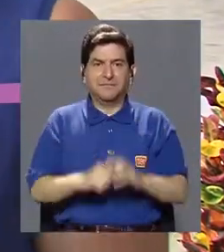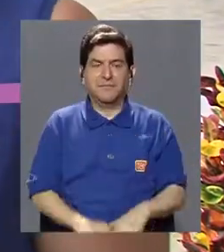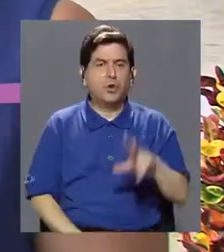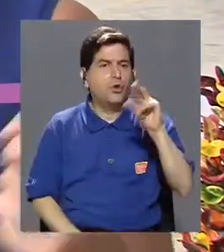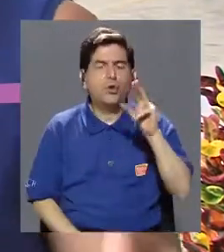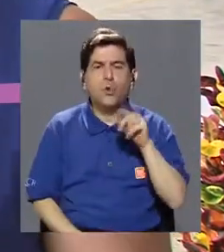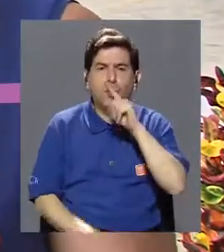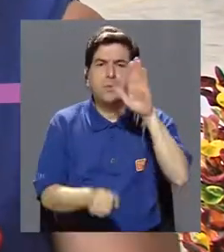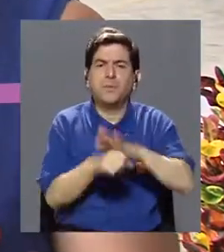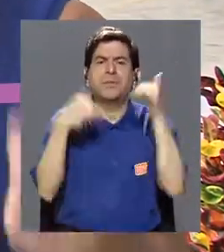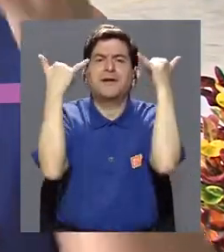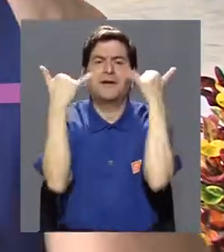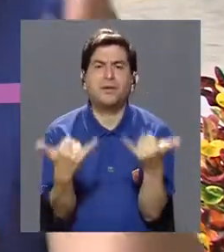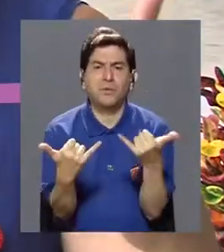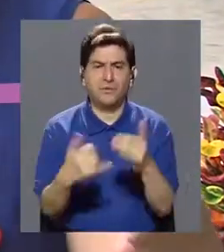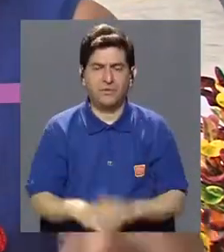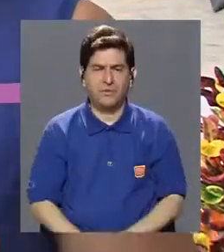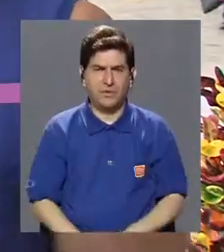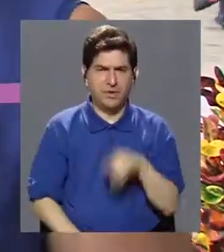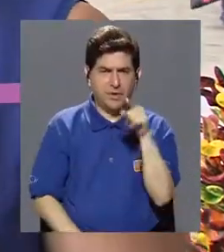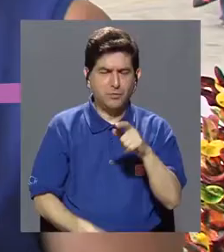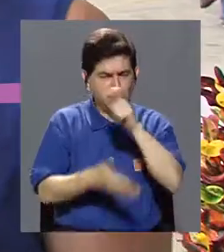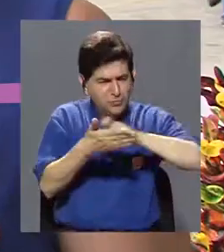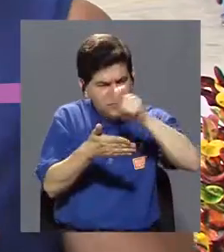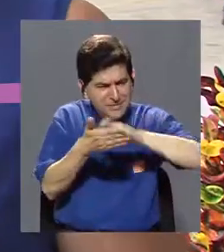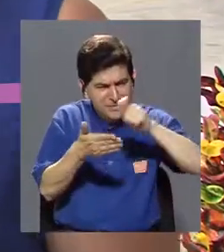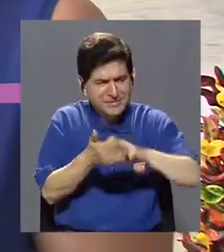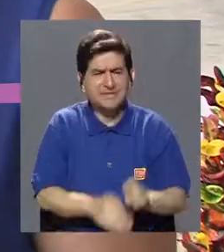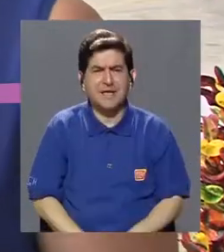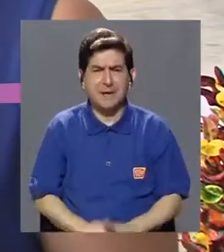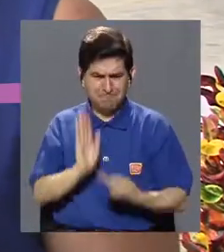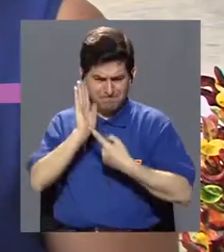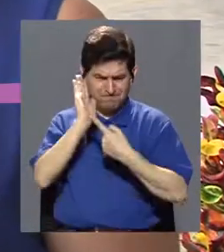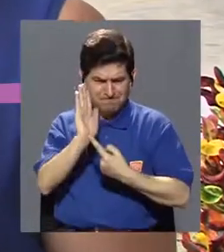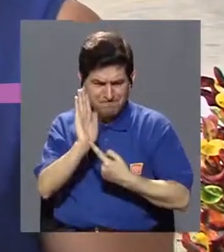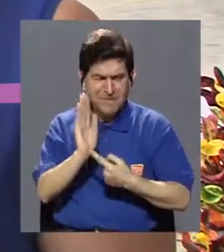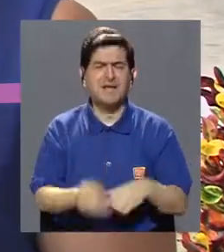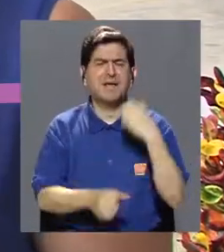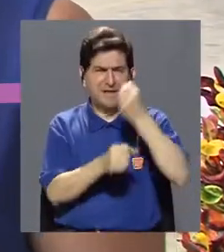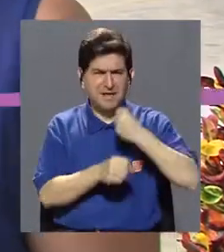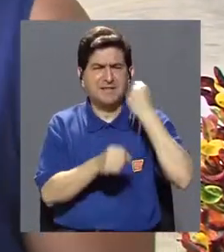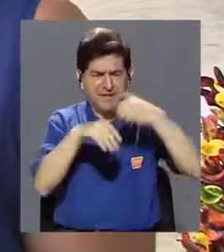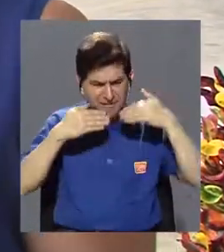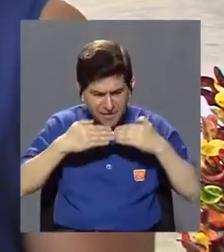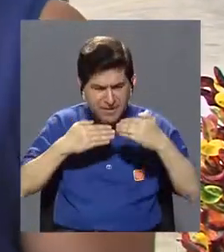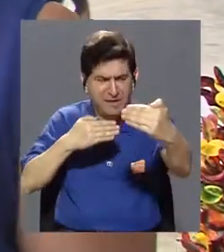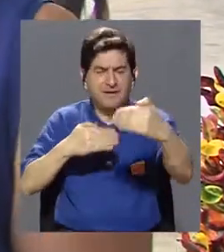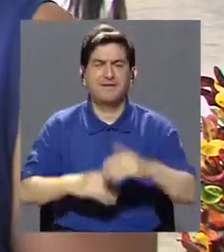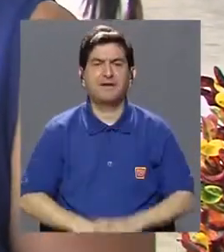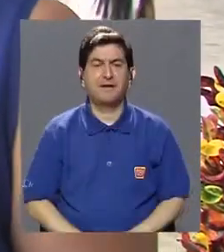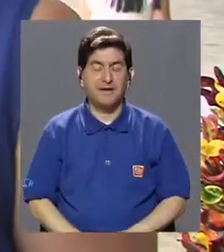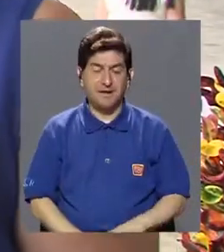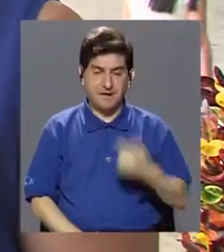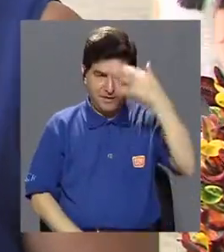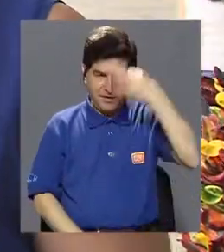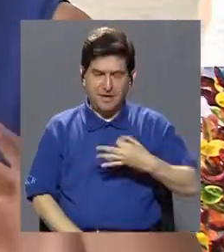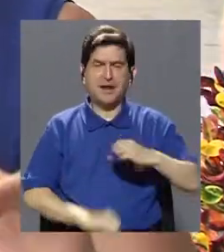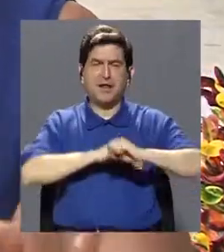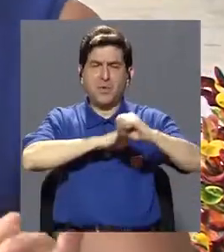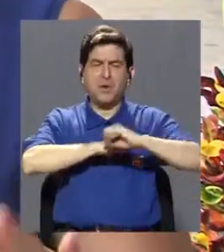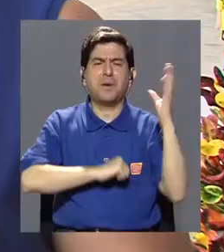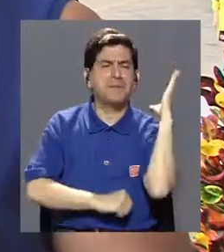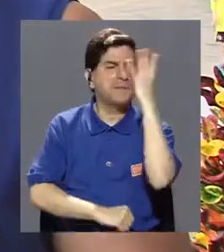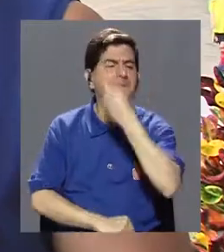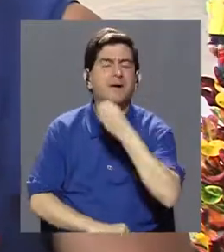ahora, póngala por escrito, visualícela y empiece a trabajar en eso. Entonces, yo creo que es una campaña muy bonita, se